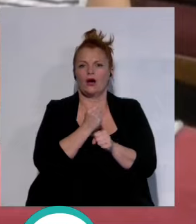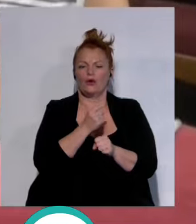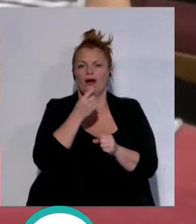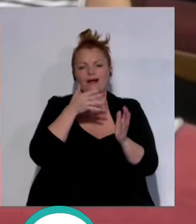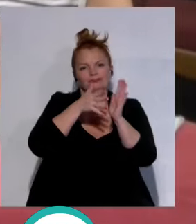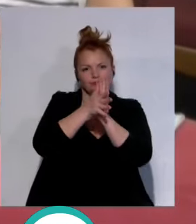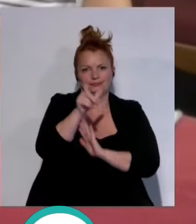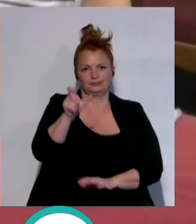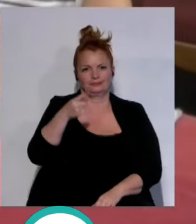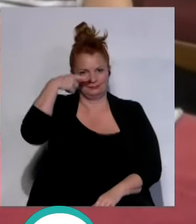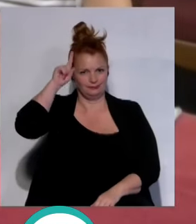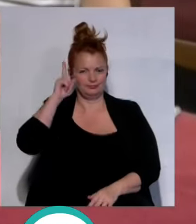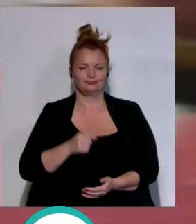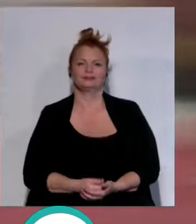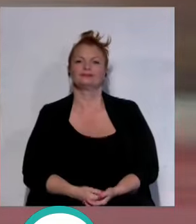referido el alcalde